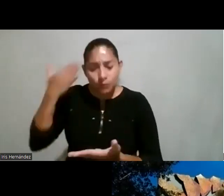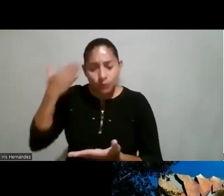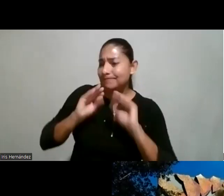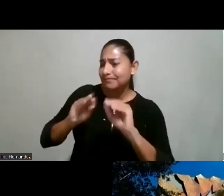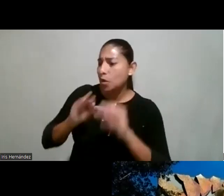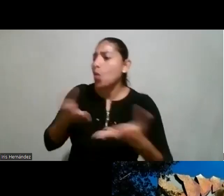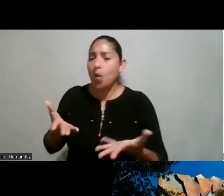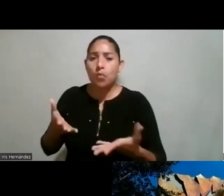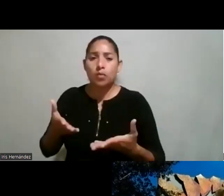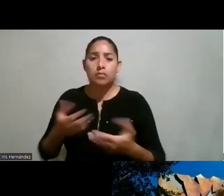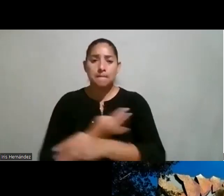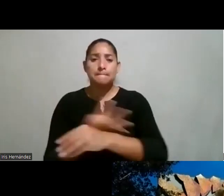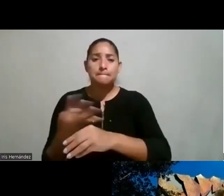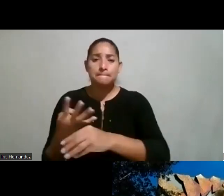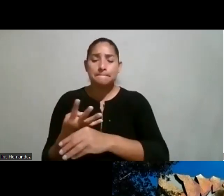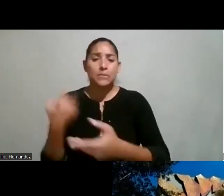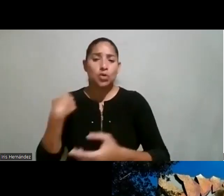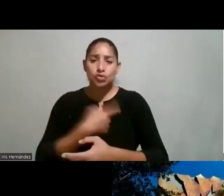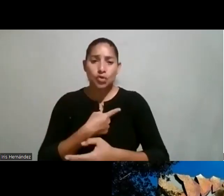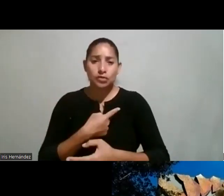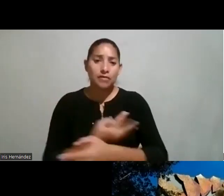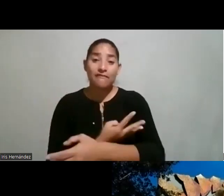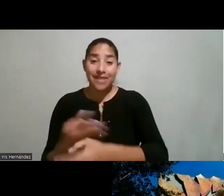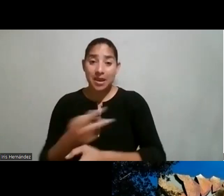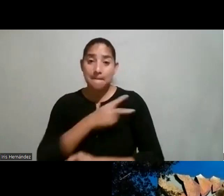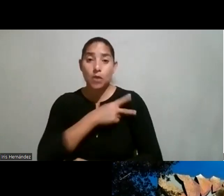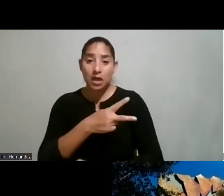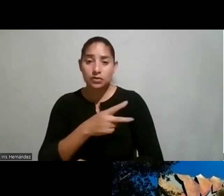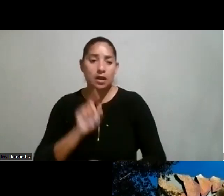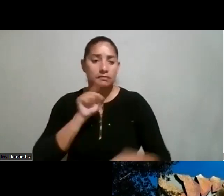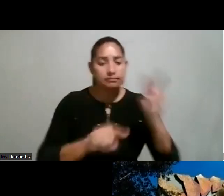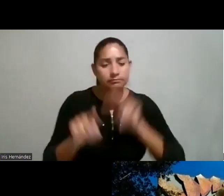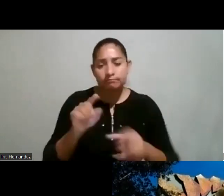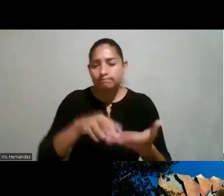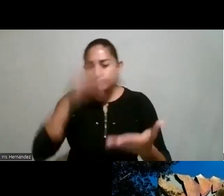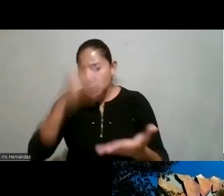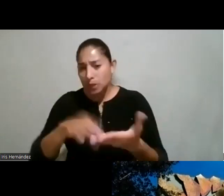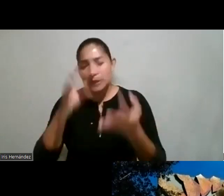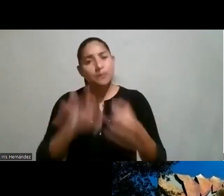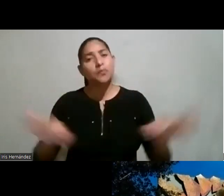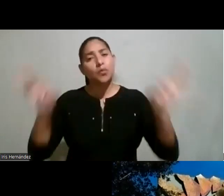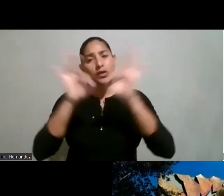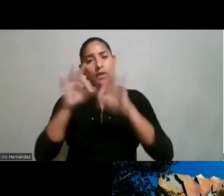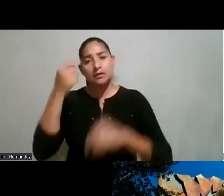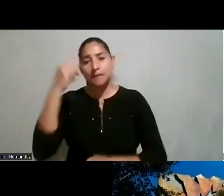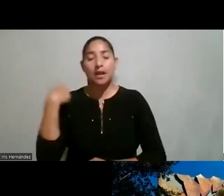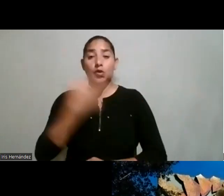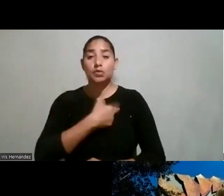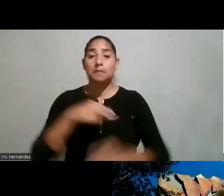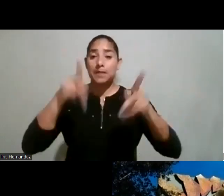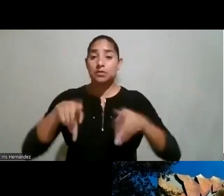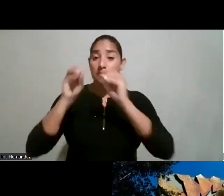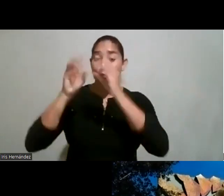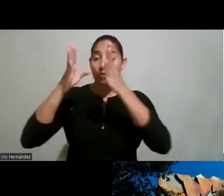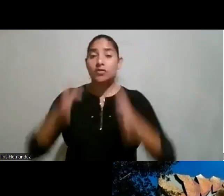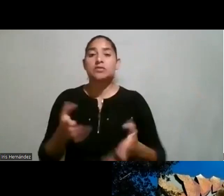las ferias vocacionales es un esfuerzo que también se va generando verdad creo que tal vez lo importante para nosotros como personas docentes